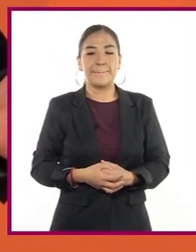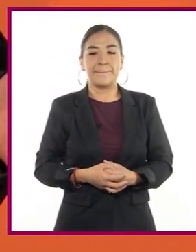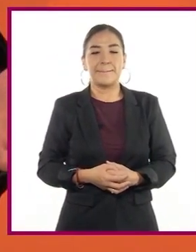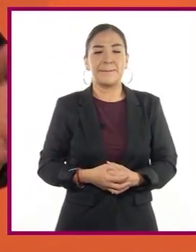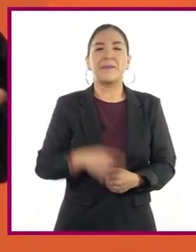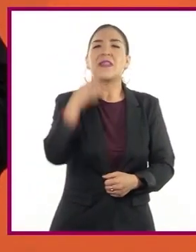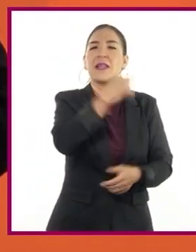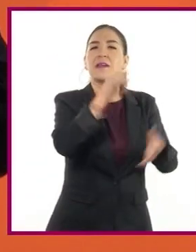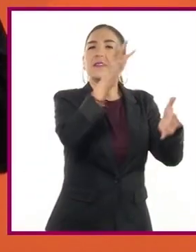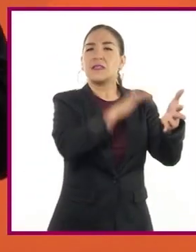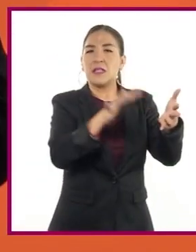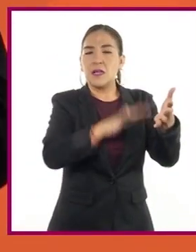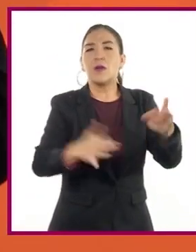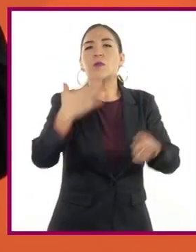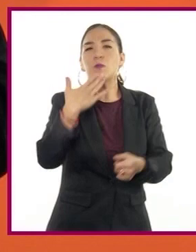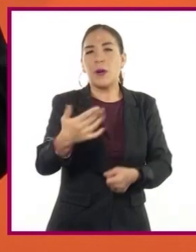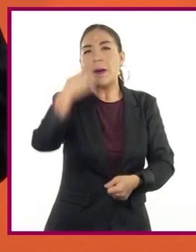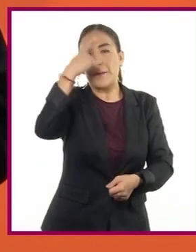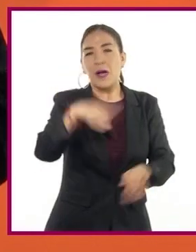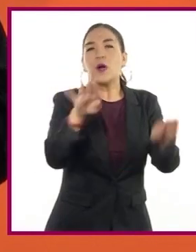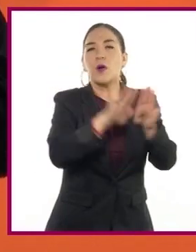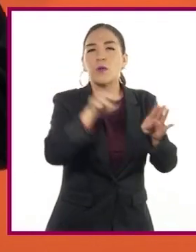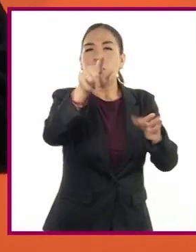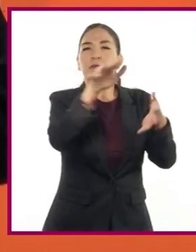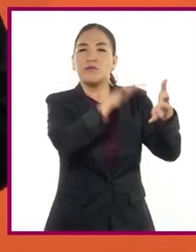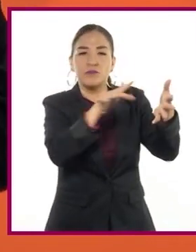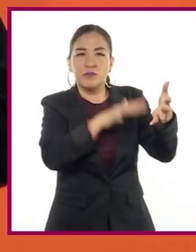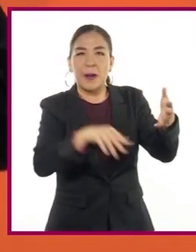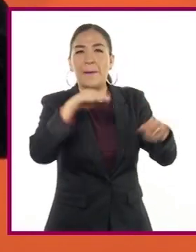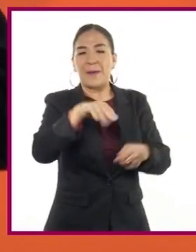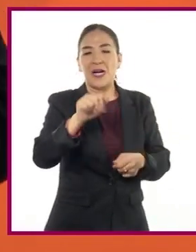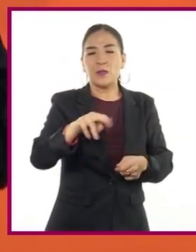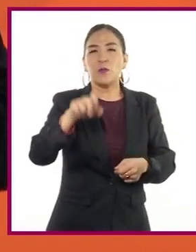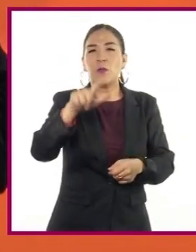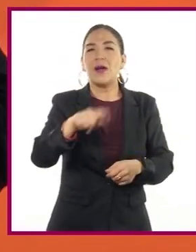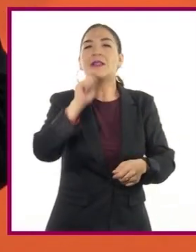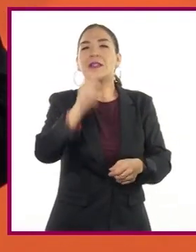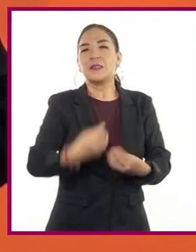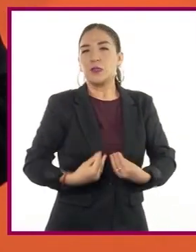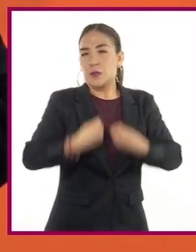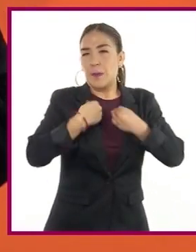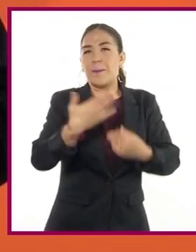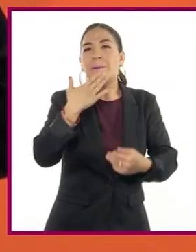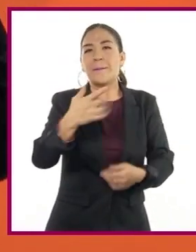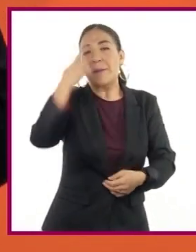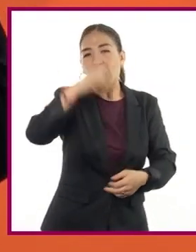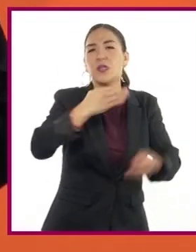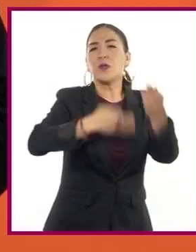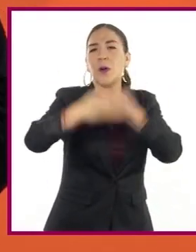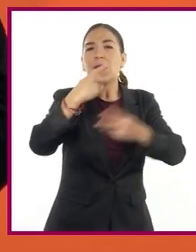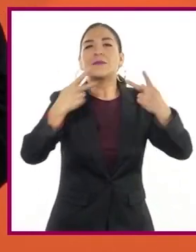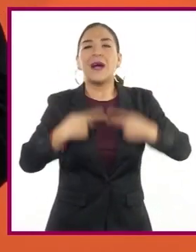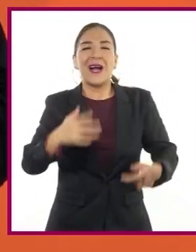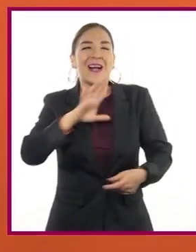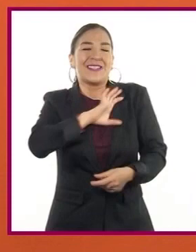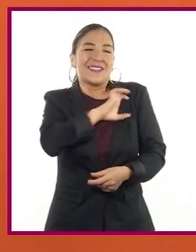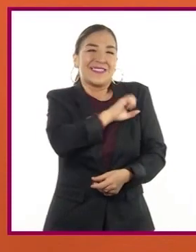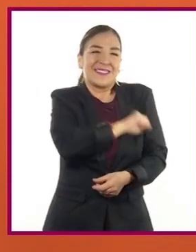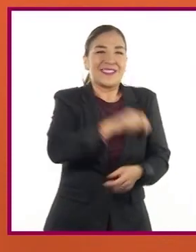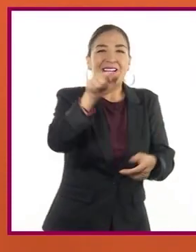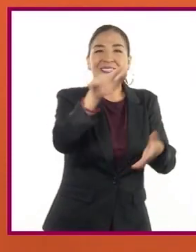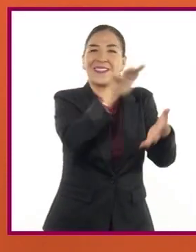esta obra literaria es un manual de referencia para todos y todas aquellas personas que aman la aventura.